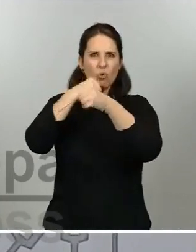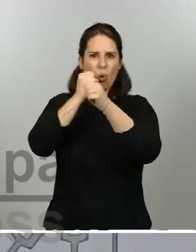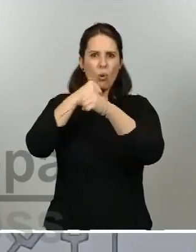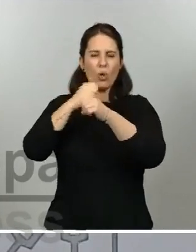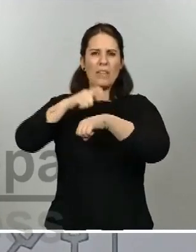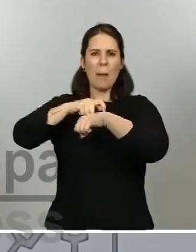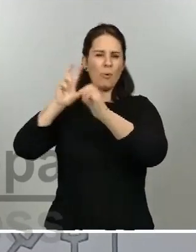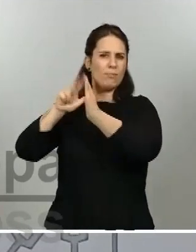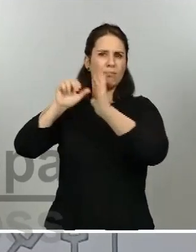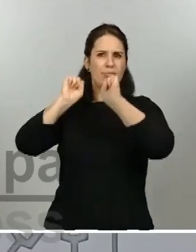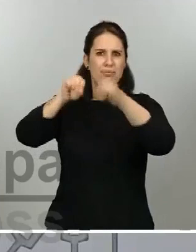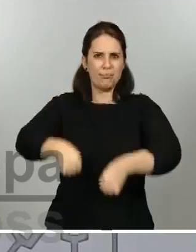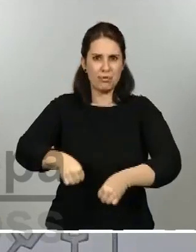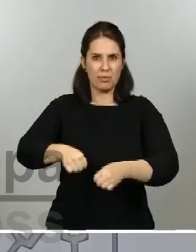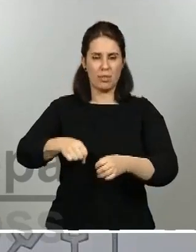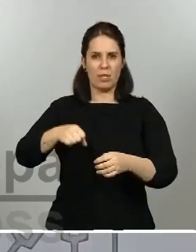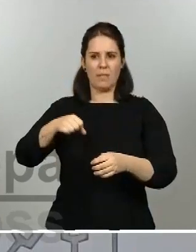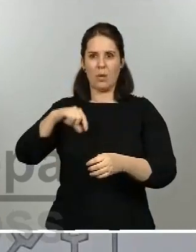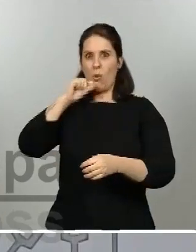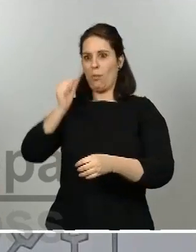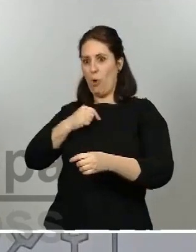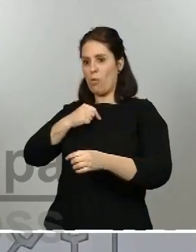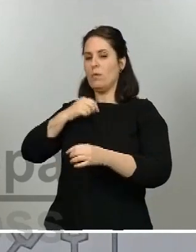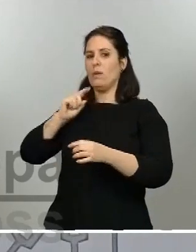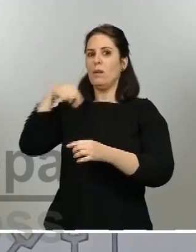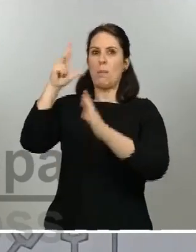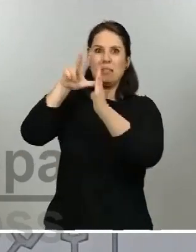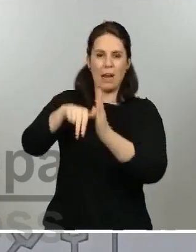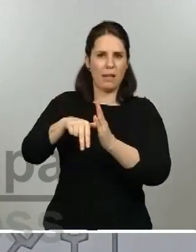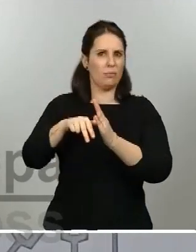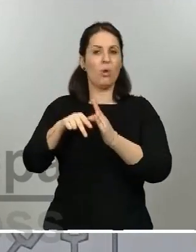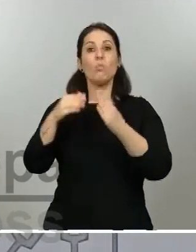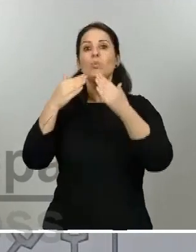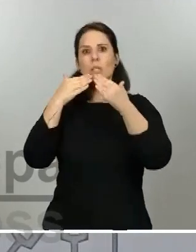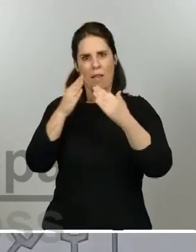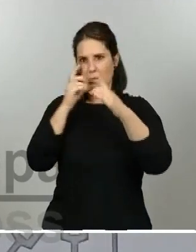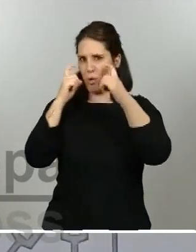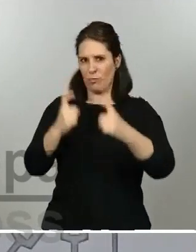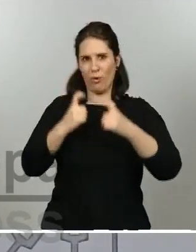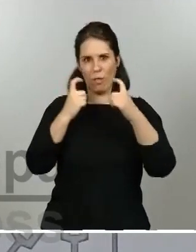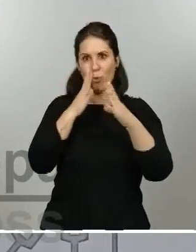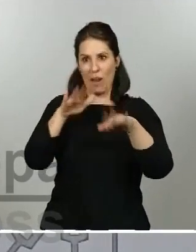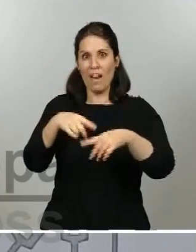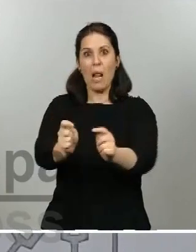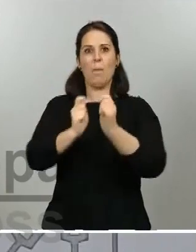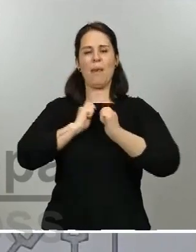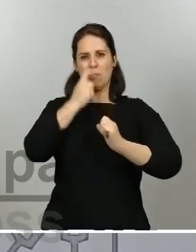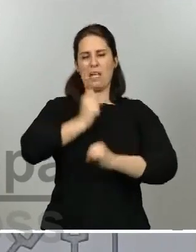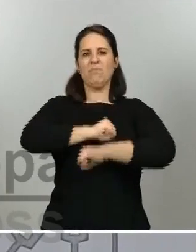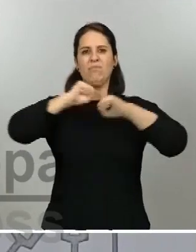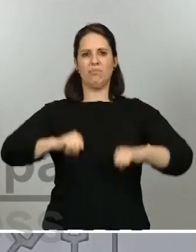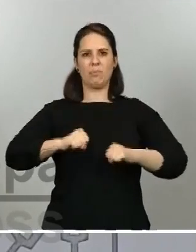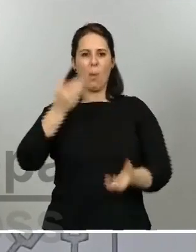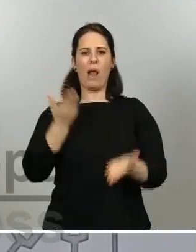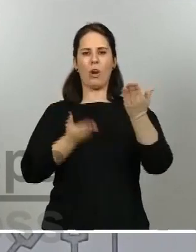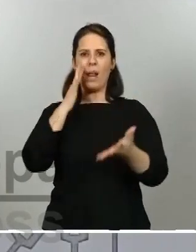identificado en los casos. Por lo tanto, se lo agradezco mucho porque nos permite valorar de forma mucho más sólida la evolución de la epidemia, que como ven,